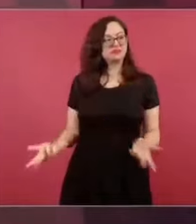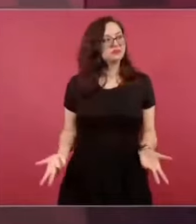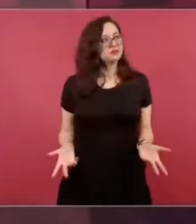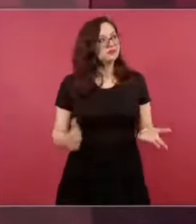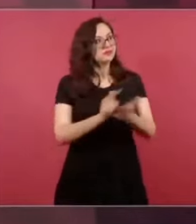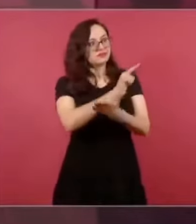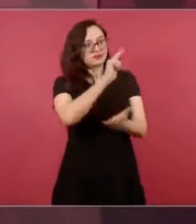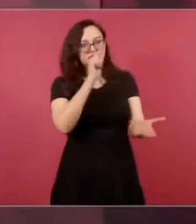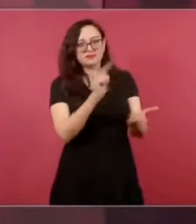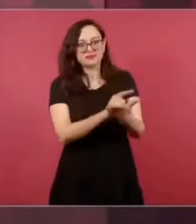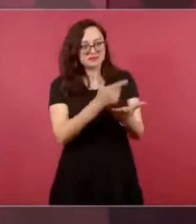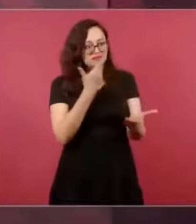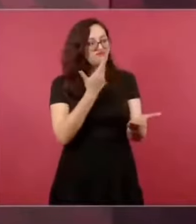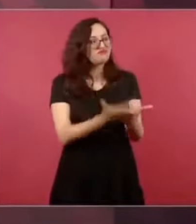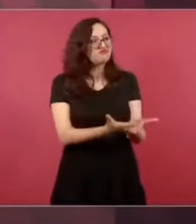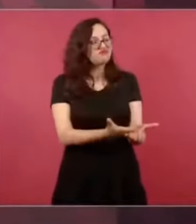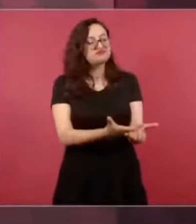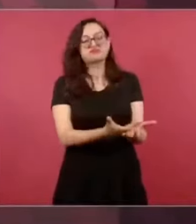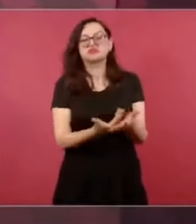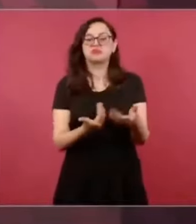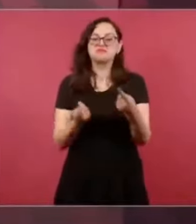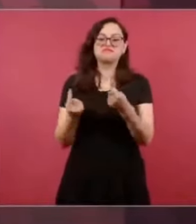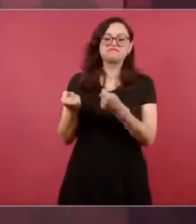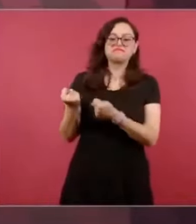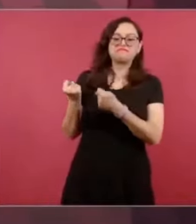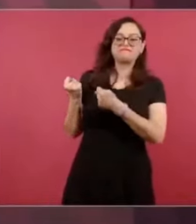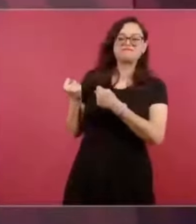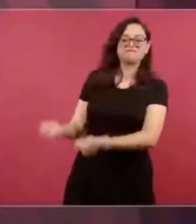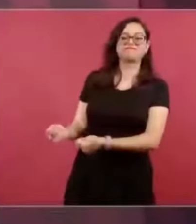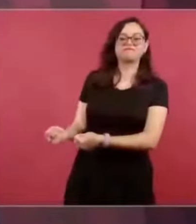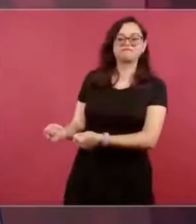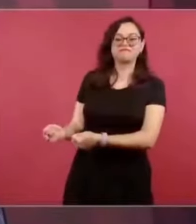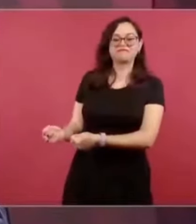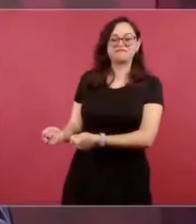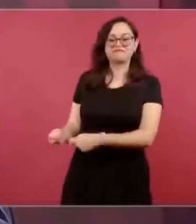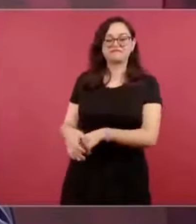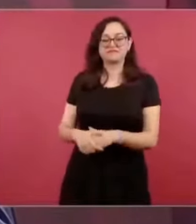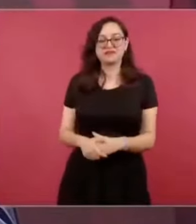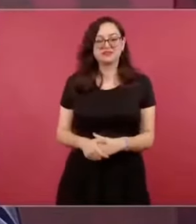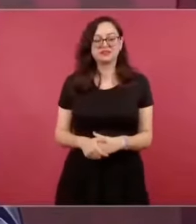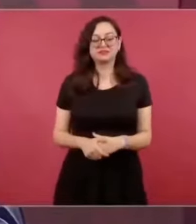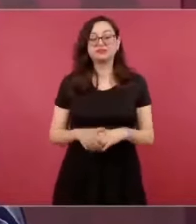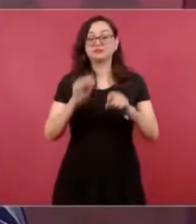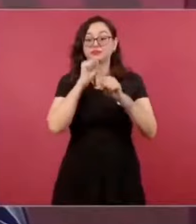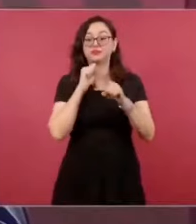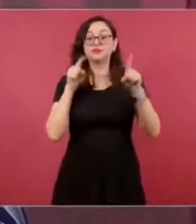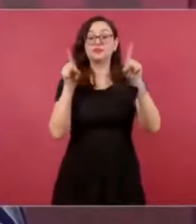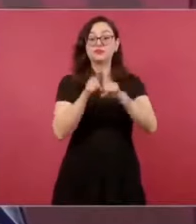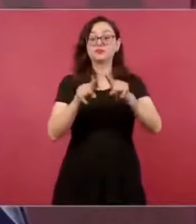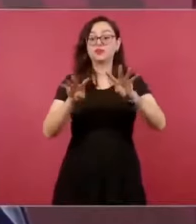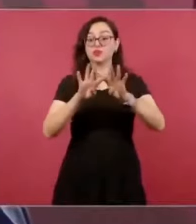los consejos coordinadores empresariales.